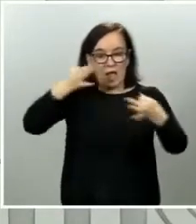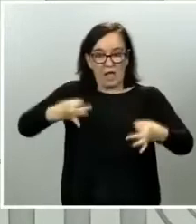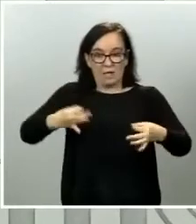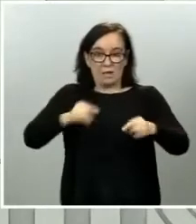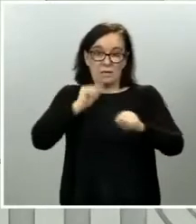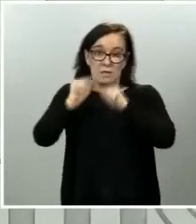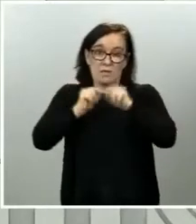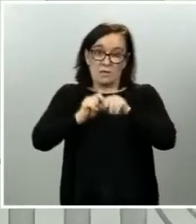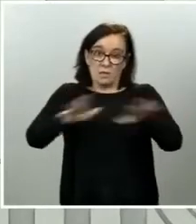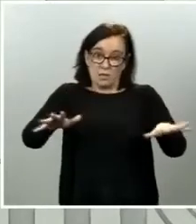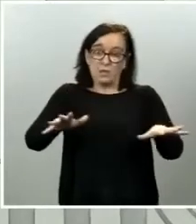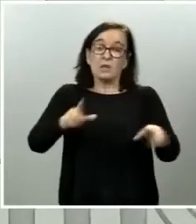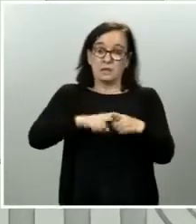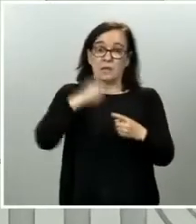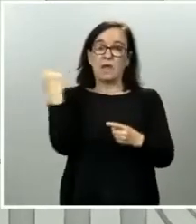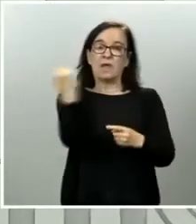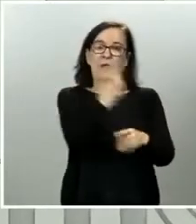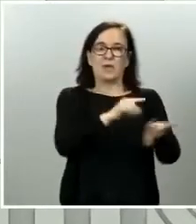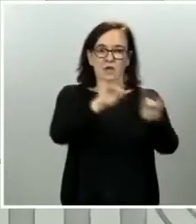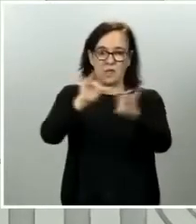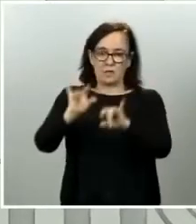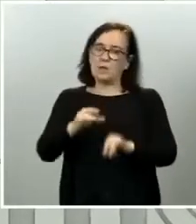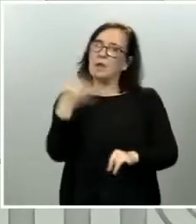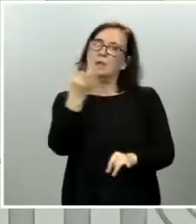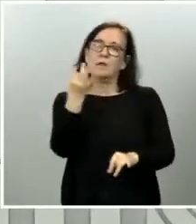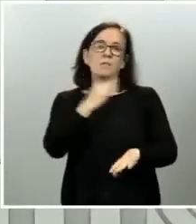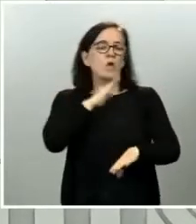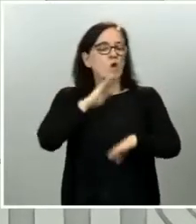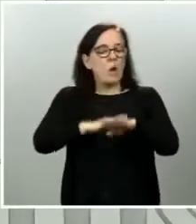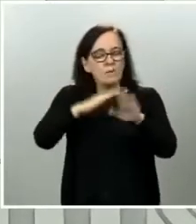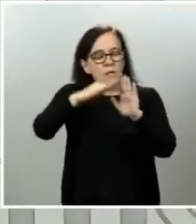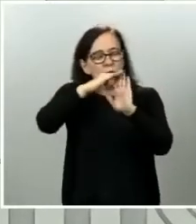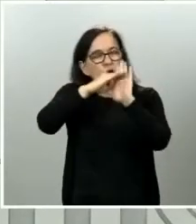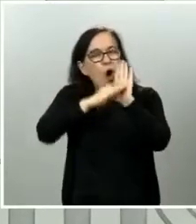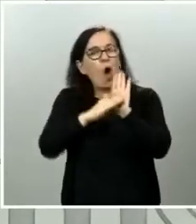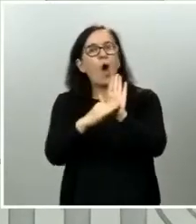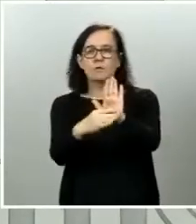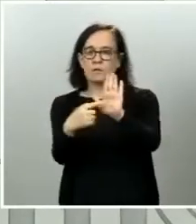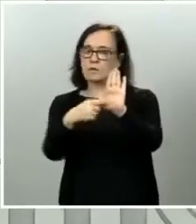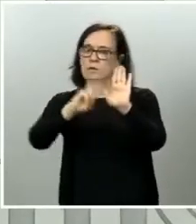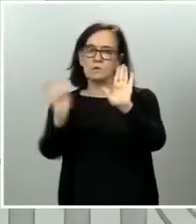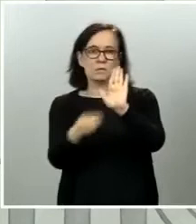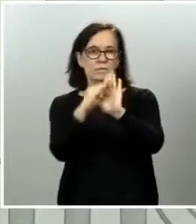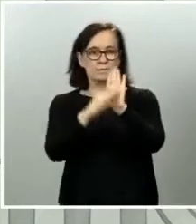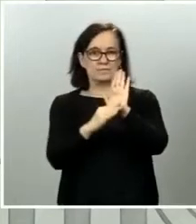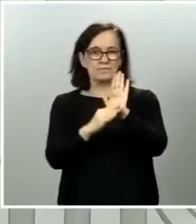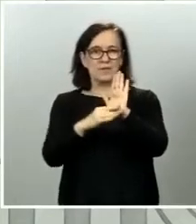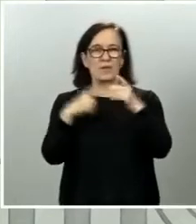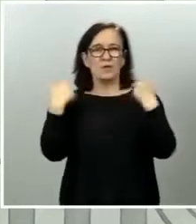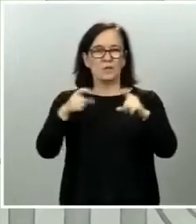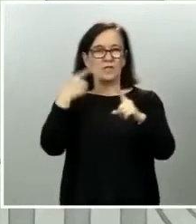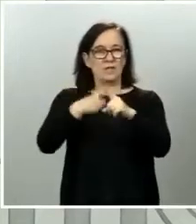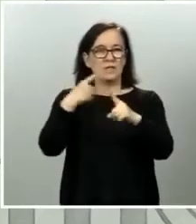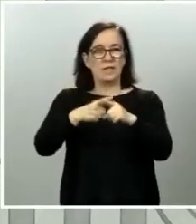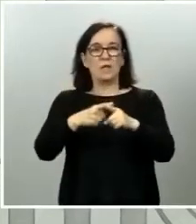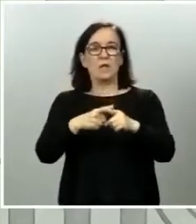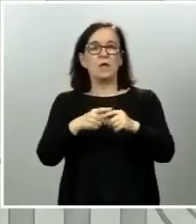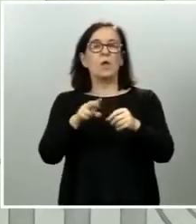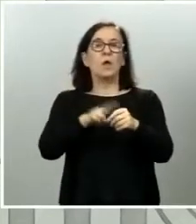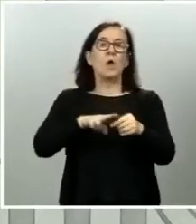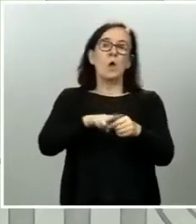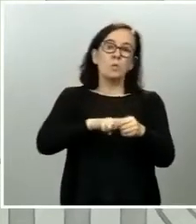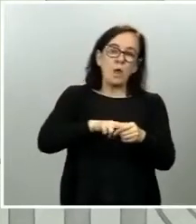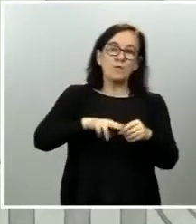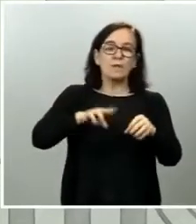de cada territorio ahora sí tienen que cumplirse una serie de condiciones nosotros nos parece que la unidad de referencia es la provincia y la isla si hay otros